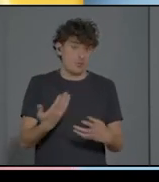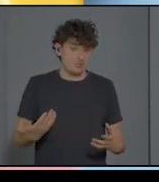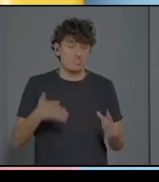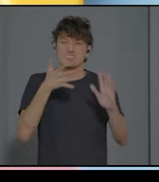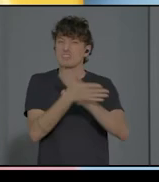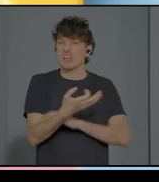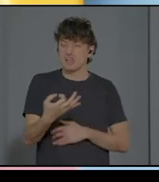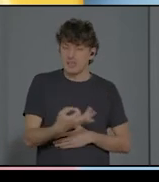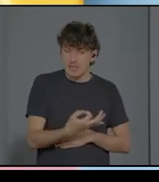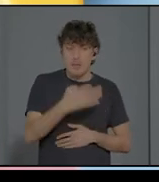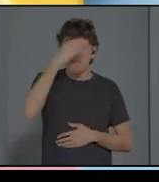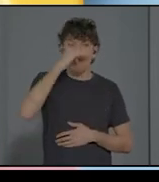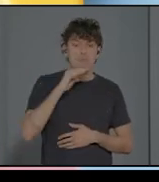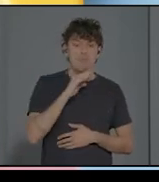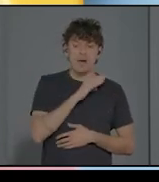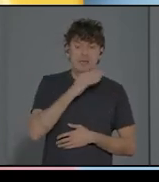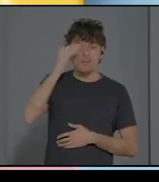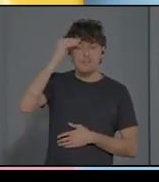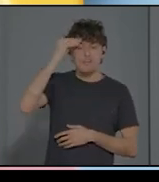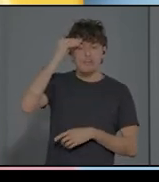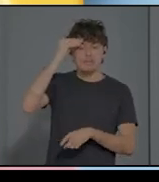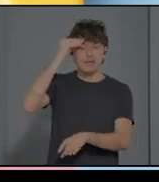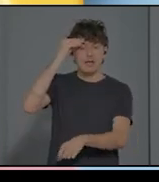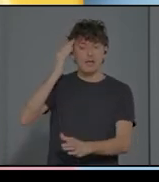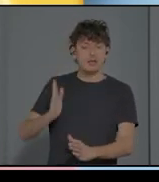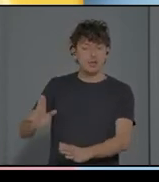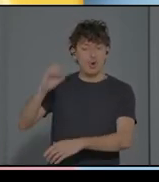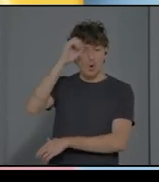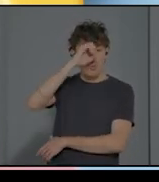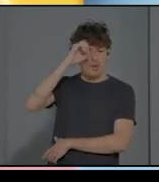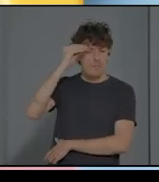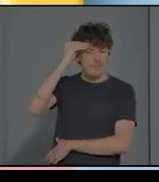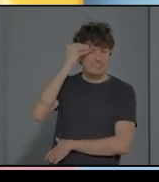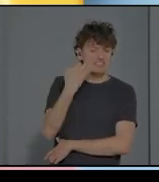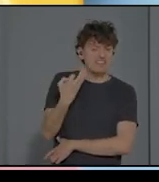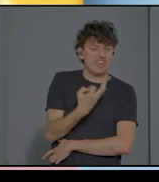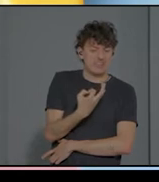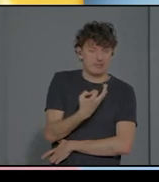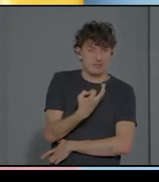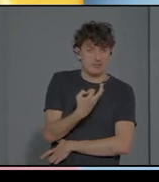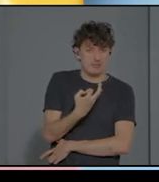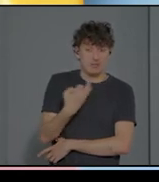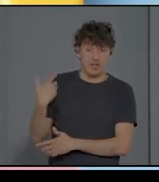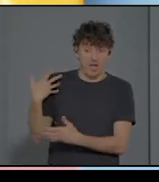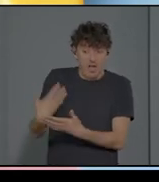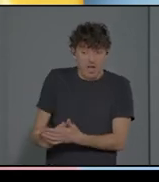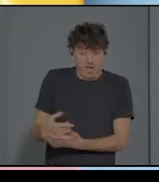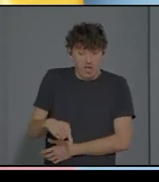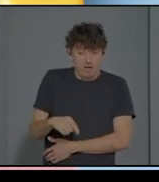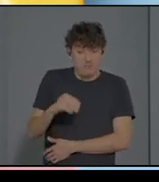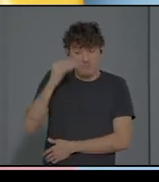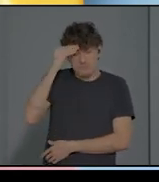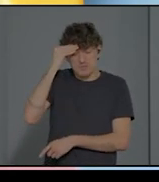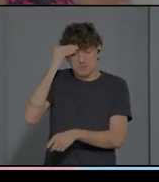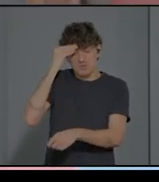a menudo, hasta ese momento, el progenitor mira al niño con un niño con progresión. Mi hijo no hace, los